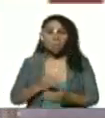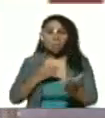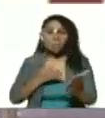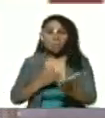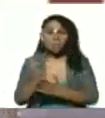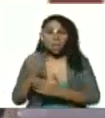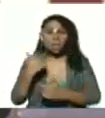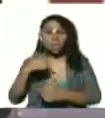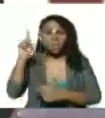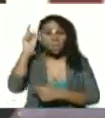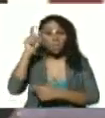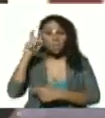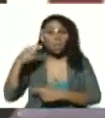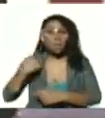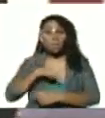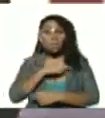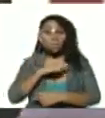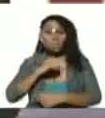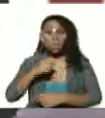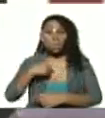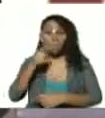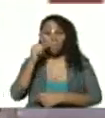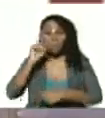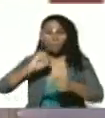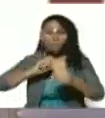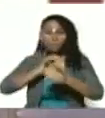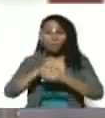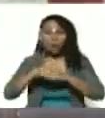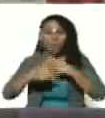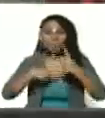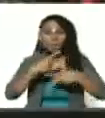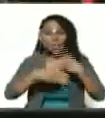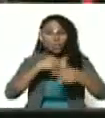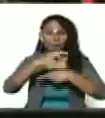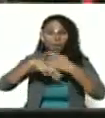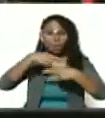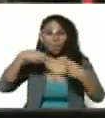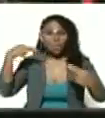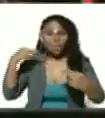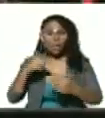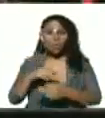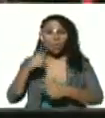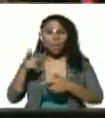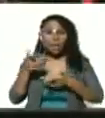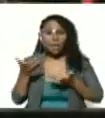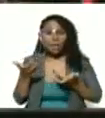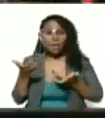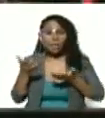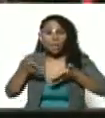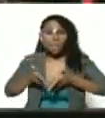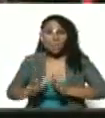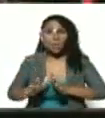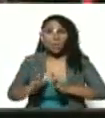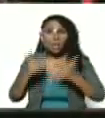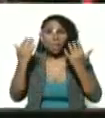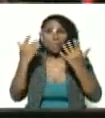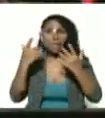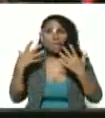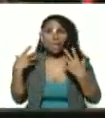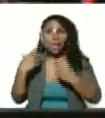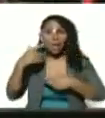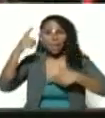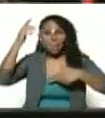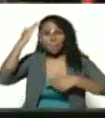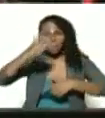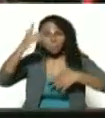que nos enseña Jorge Rodríguez nos es con el proceso revolucionario que nació de las manos de Hugo Chávez y nos es